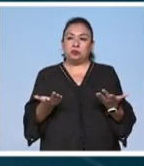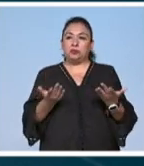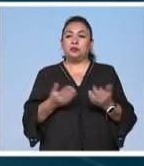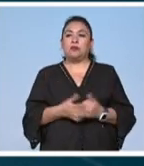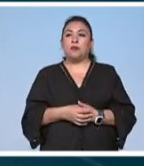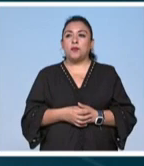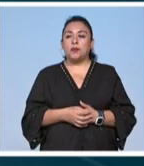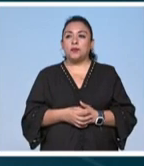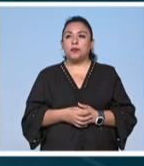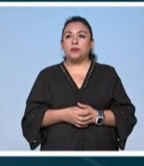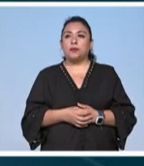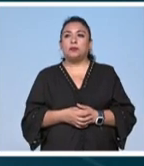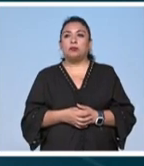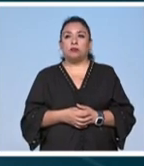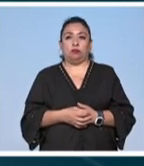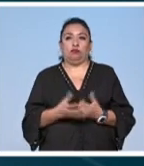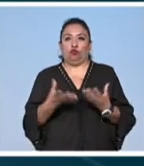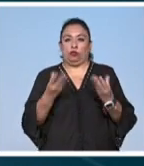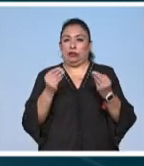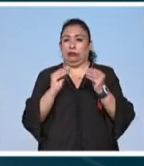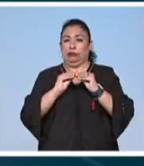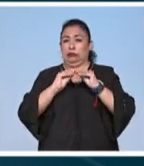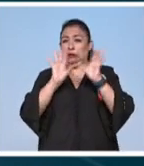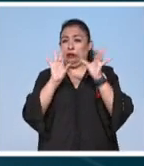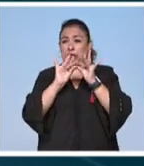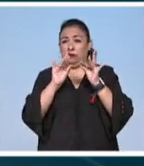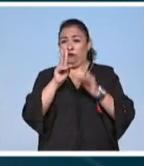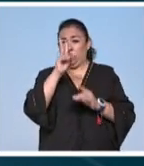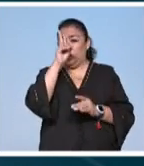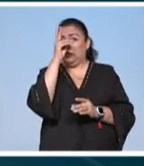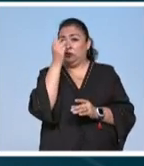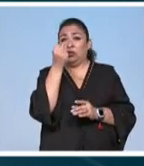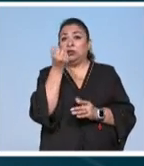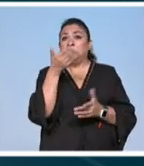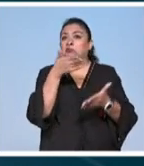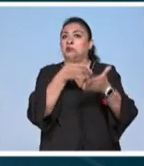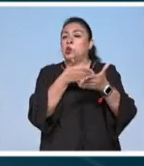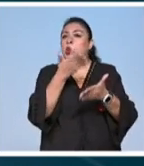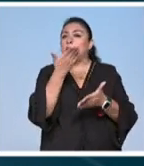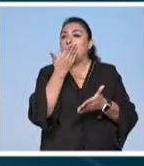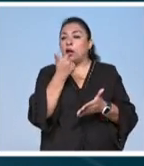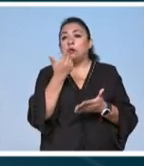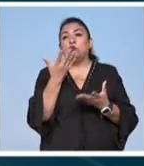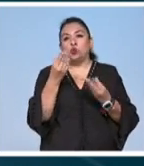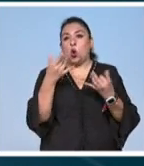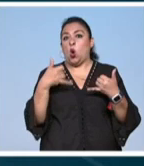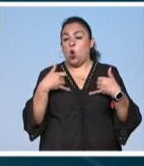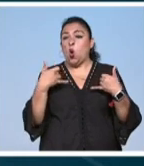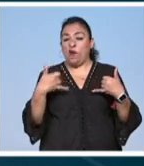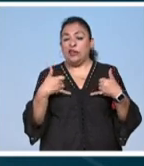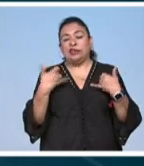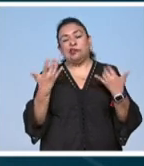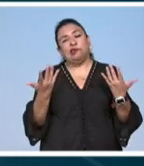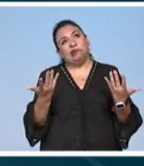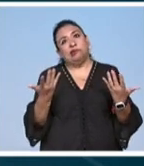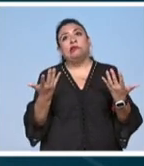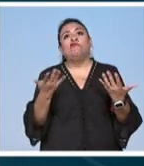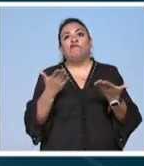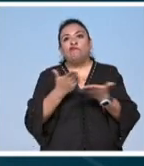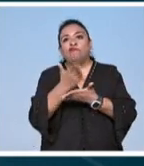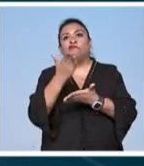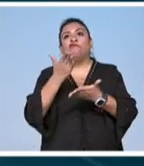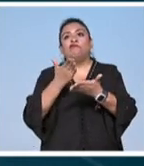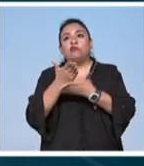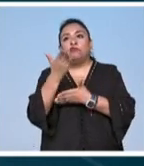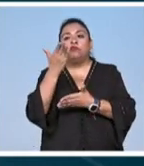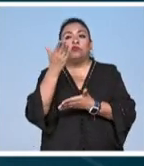altamente explícito y con mucha violencia y desgraciadamente muchos jóvenes están accediendo